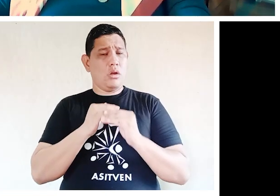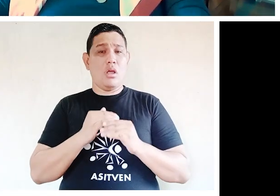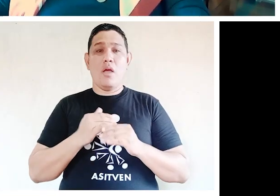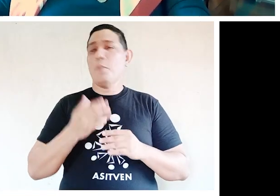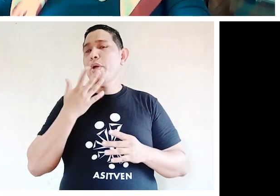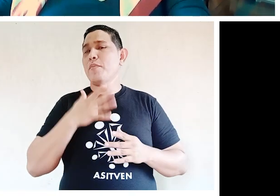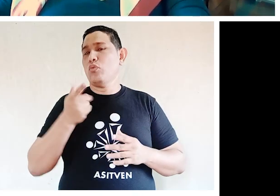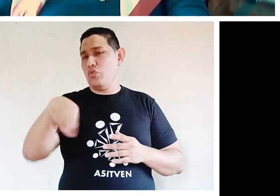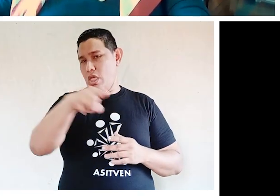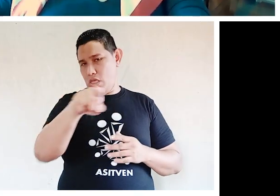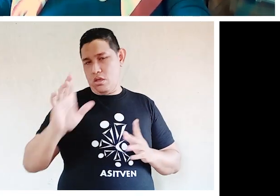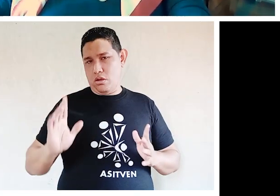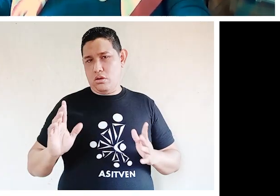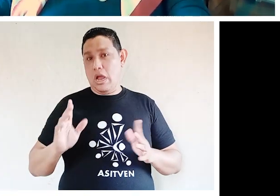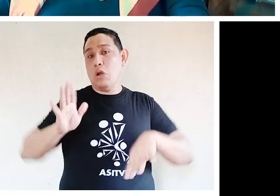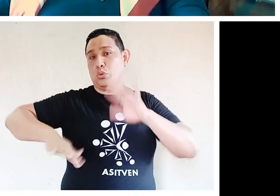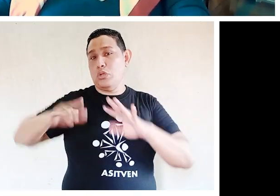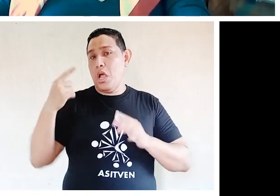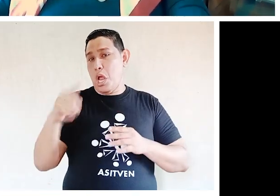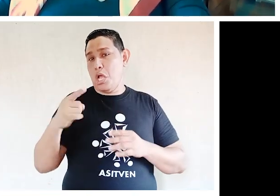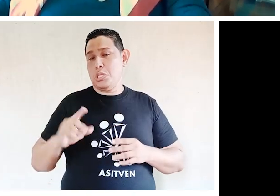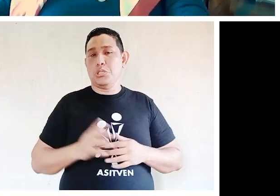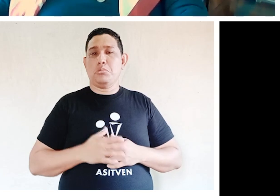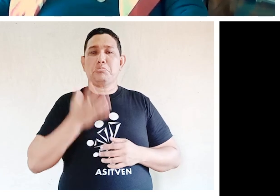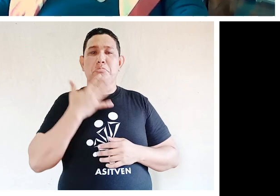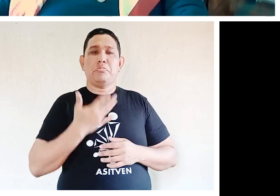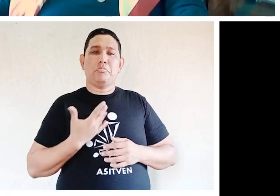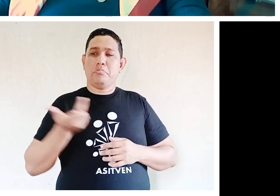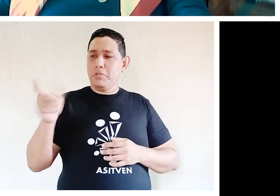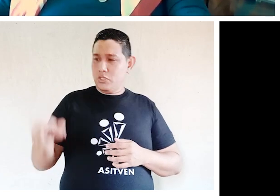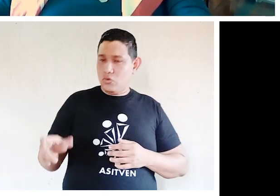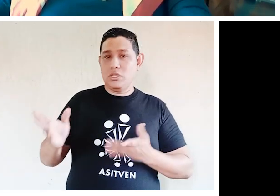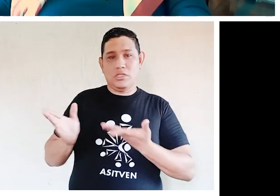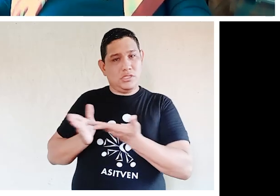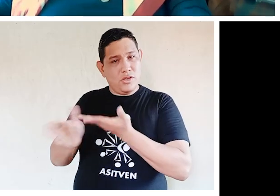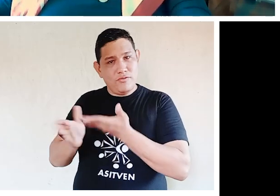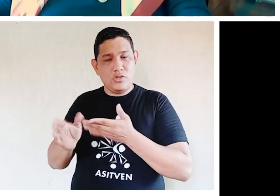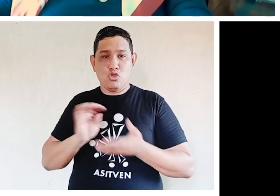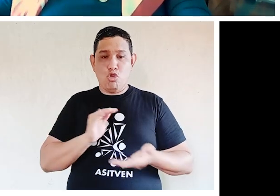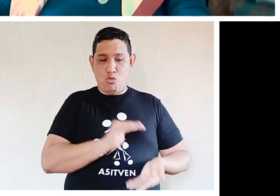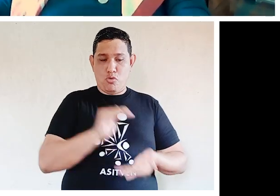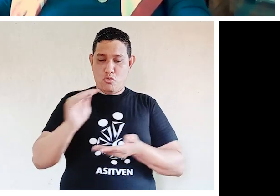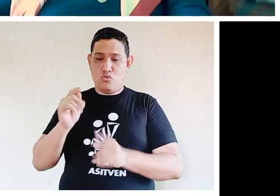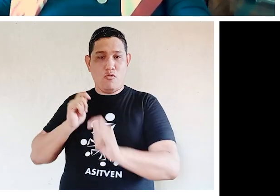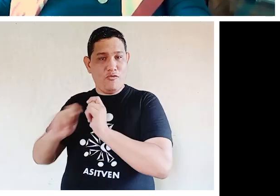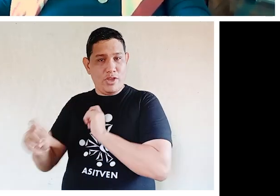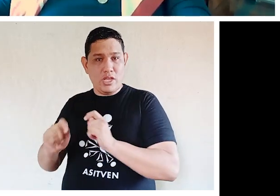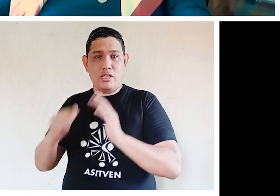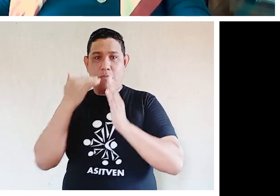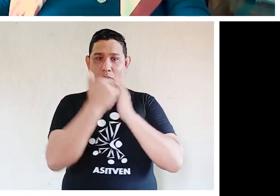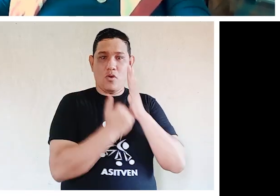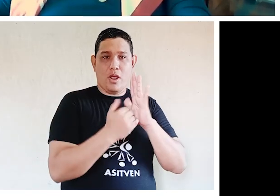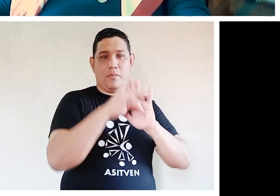particularidades que atender dependiendo de un servicio, de un producto, de un programa, de una